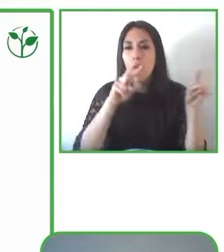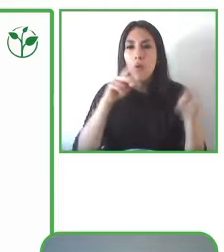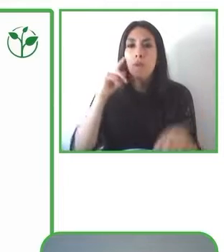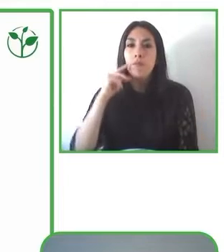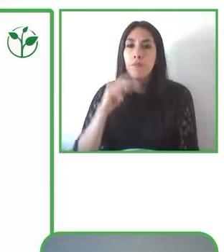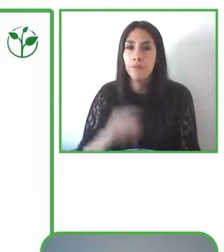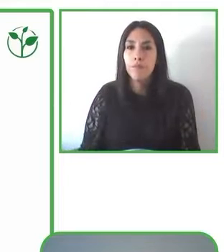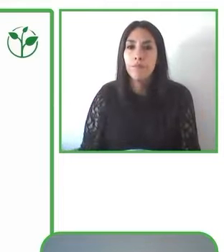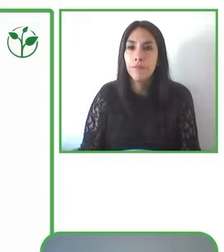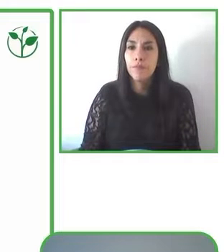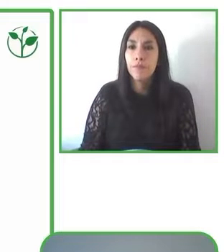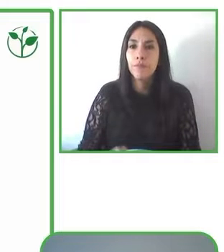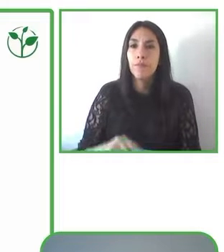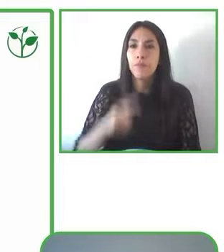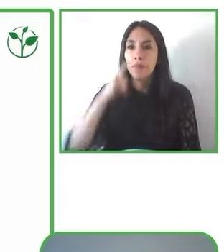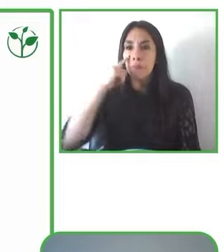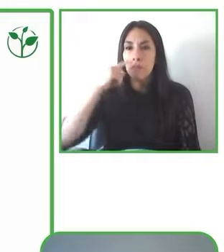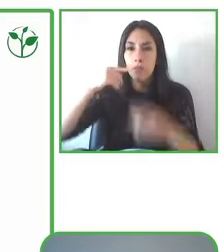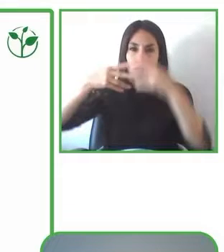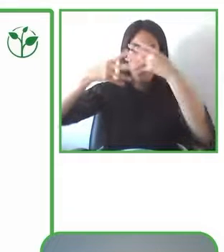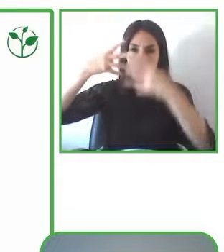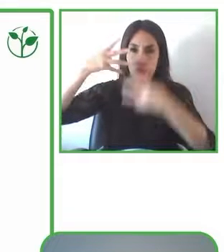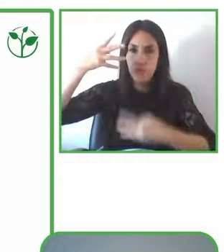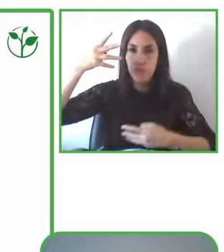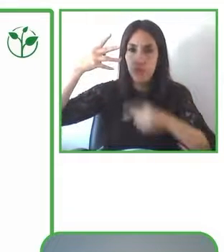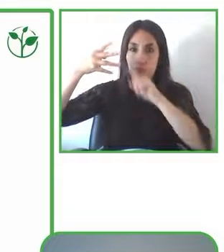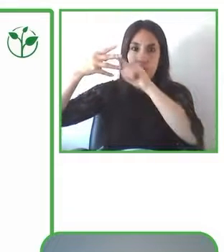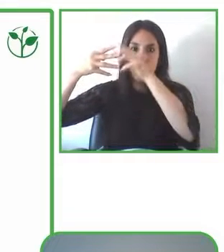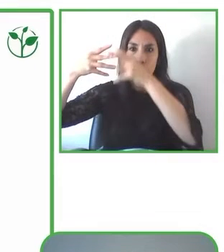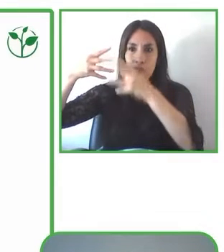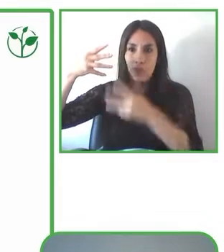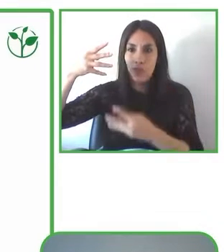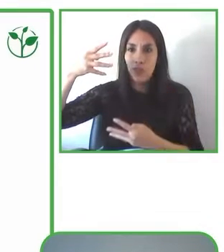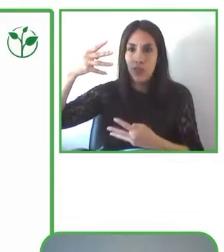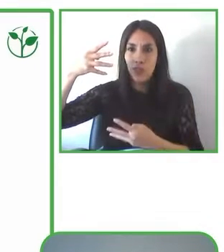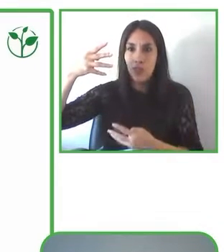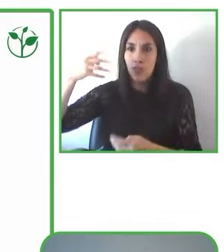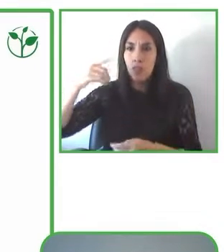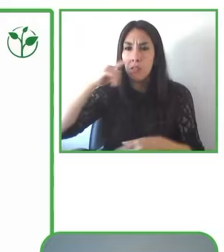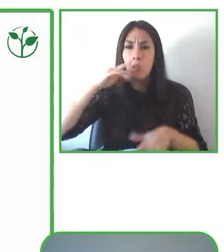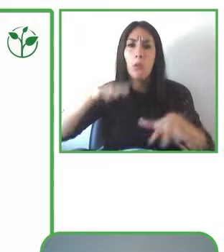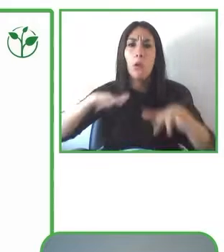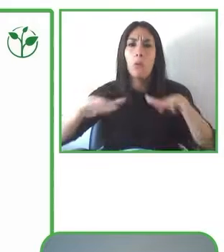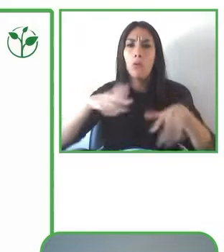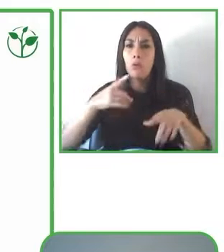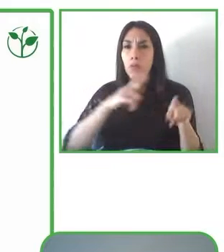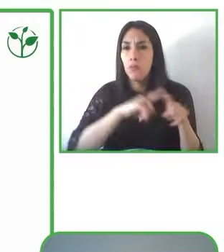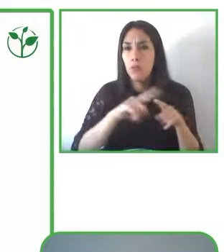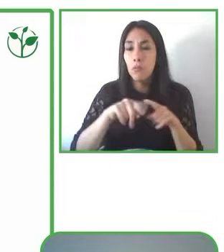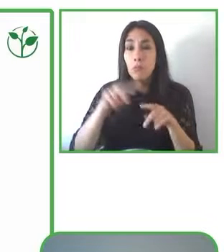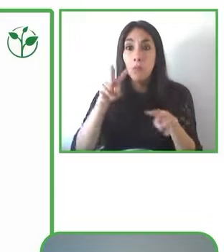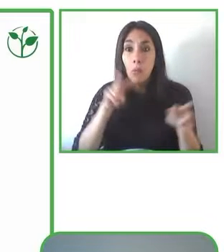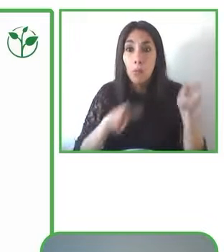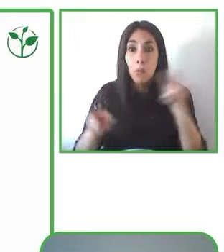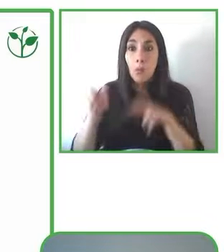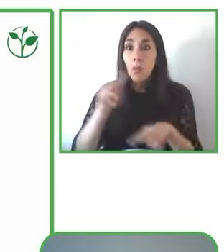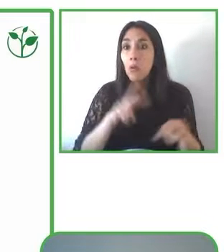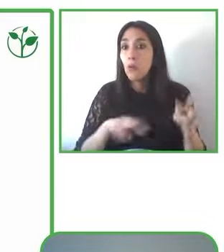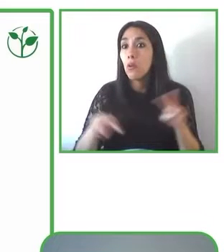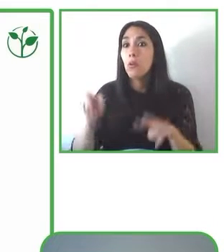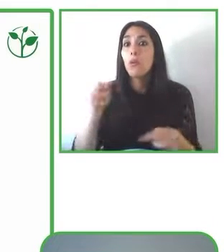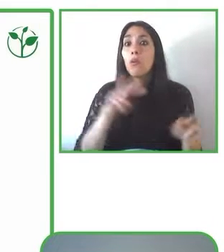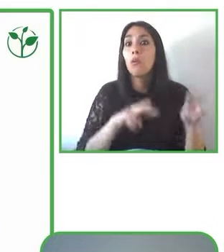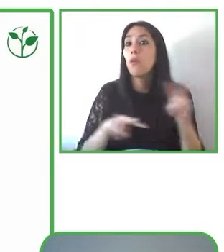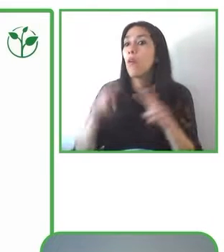percibe y completa el espacio, de la comprensión del espacio. Estos son